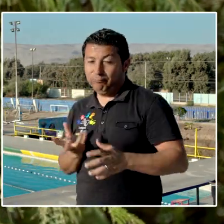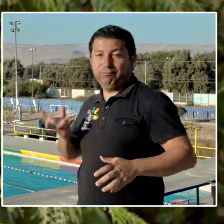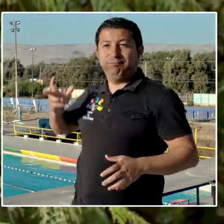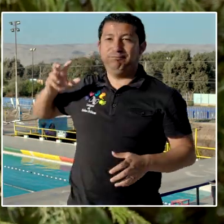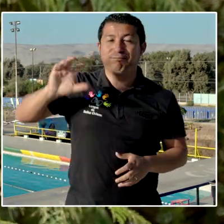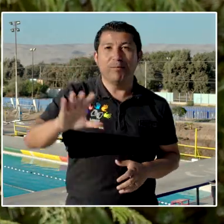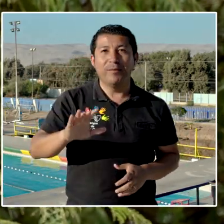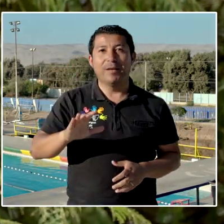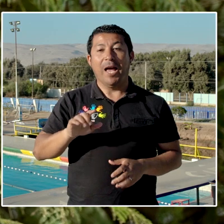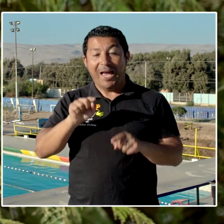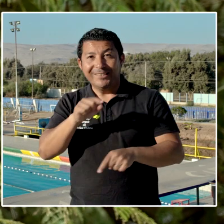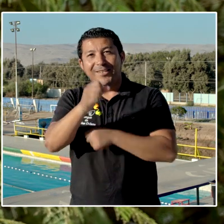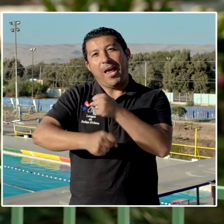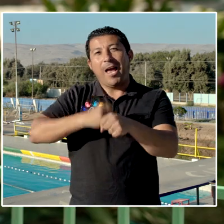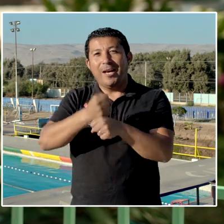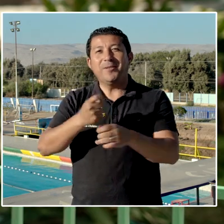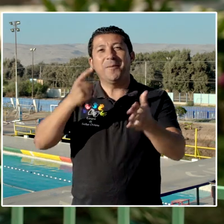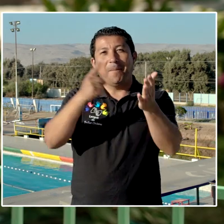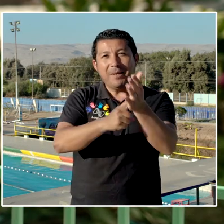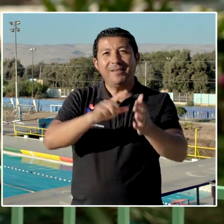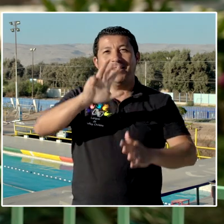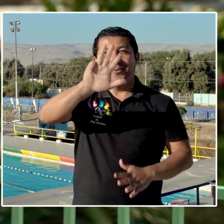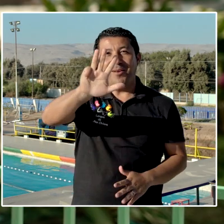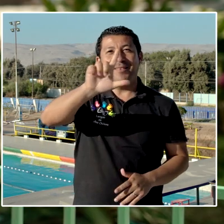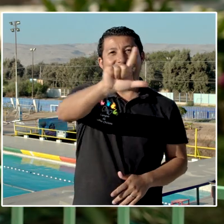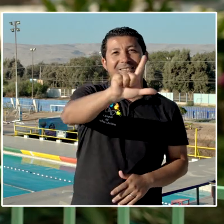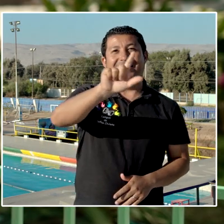Polo en 1972.